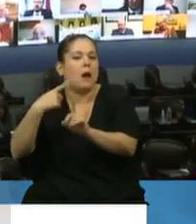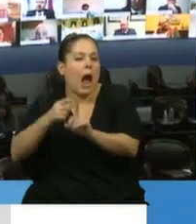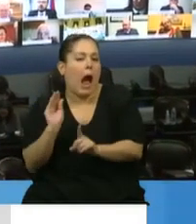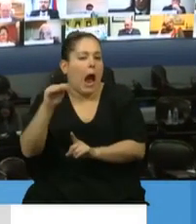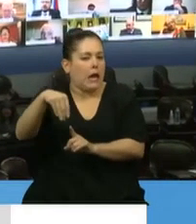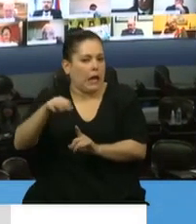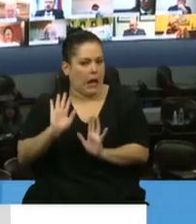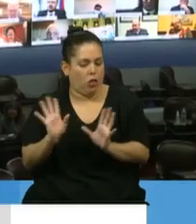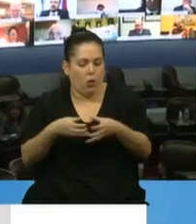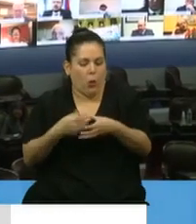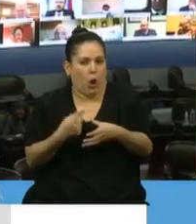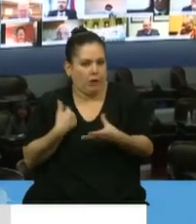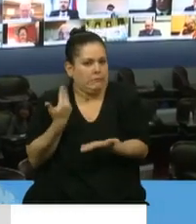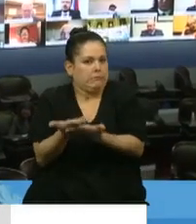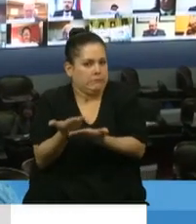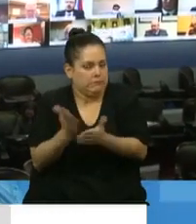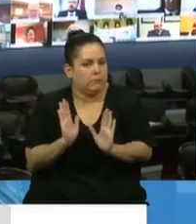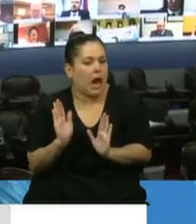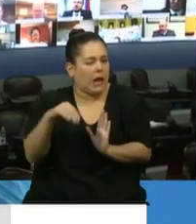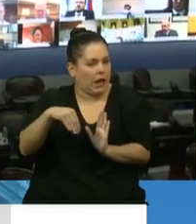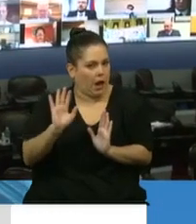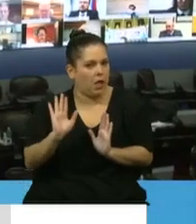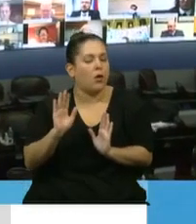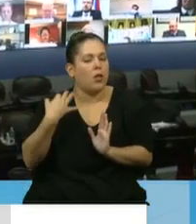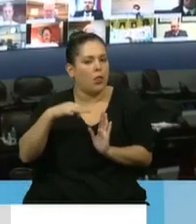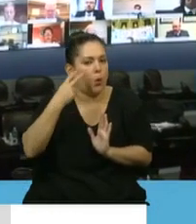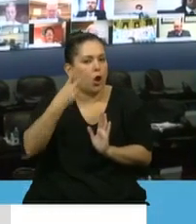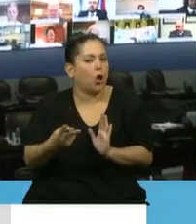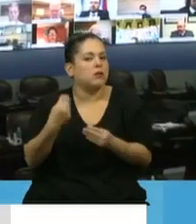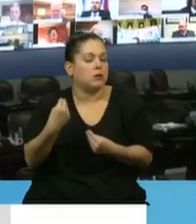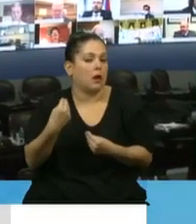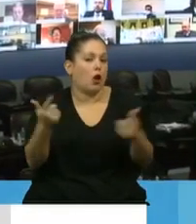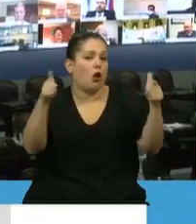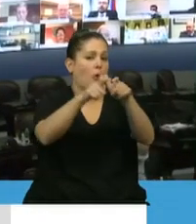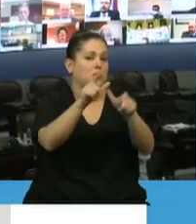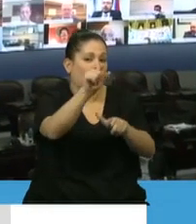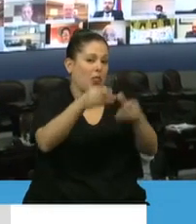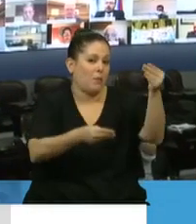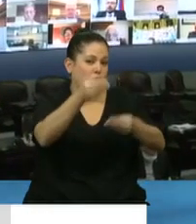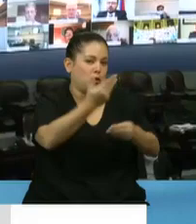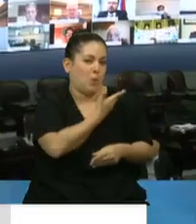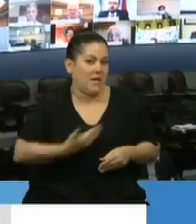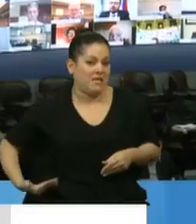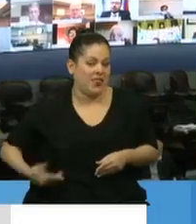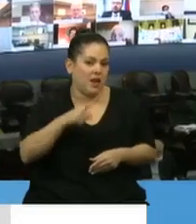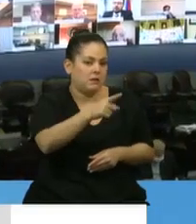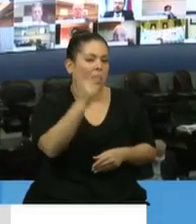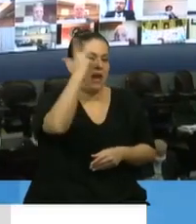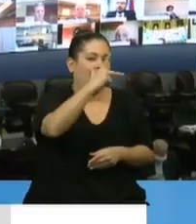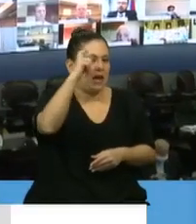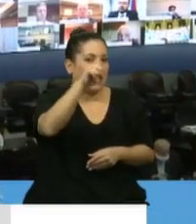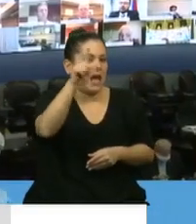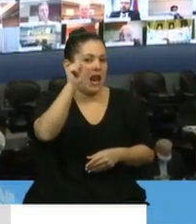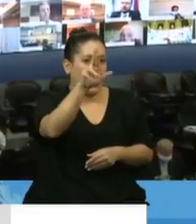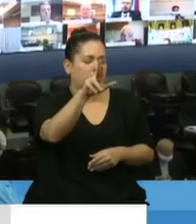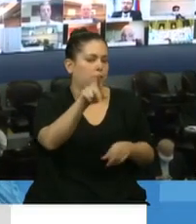desde nuestro bloque y debo reconocer en la persona del presidente de la Comisión de Presupuestos, Carlos Heller, la rápida recepción